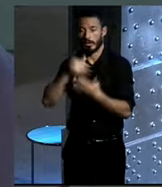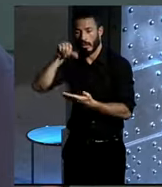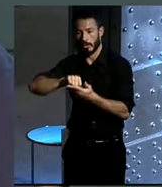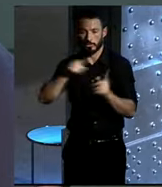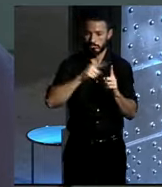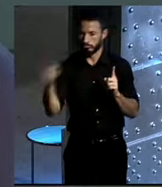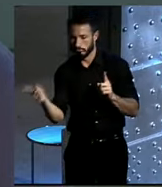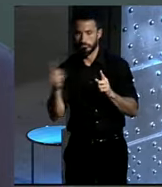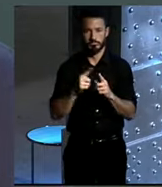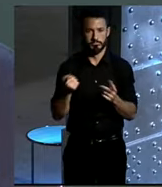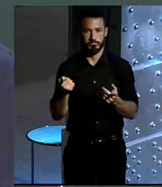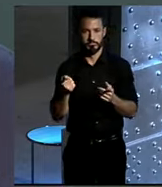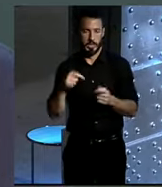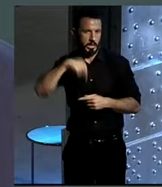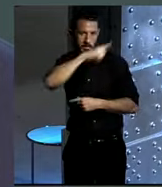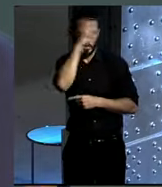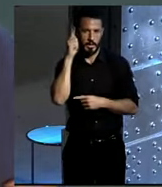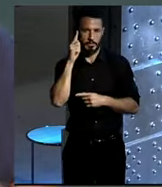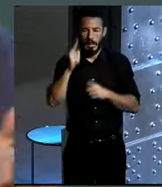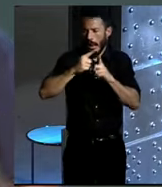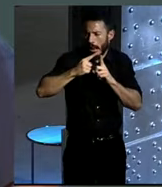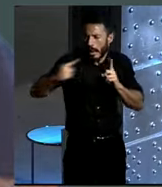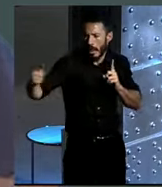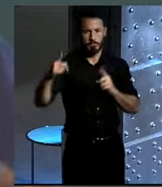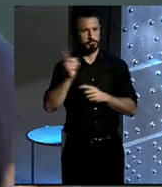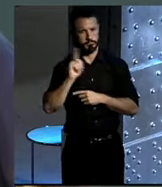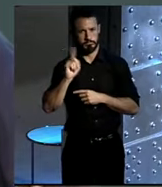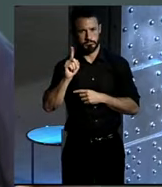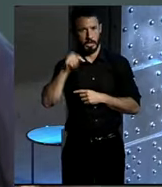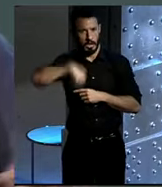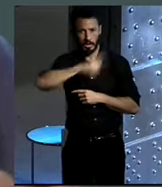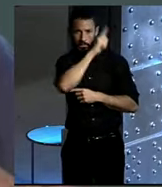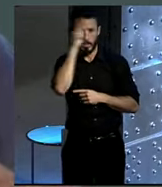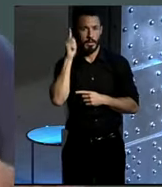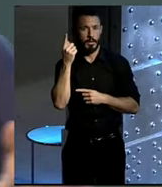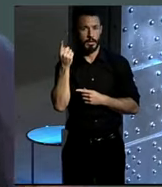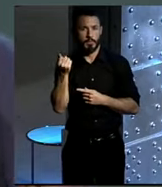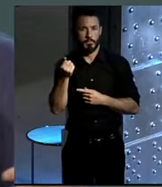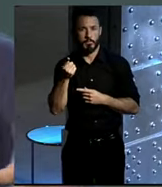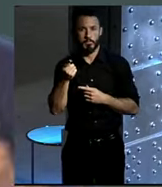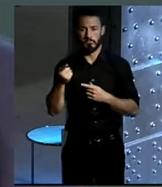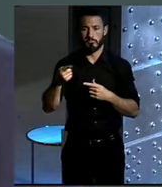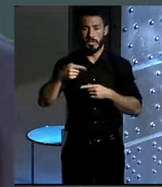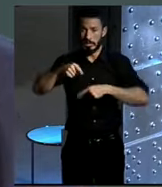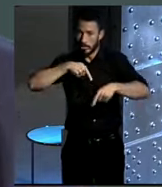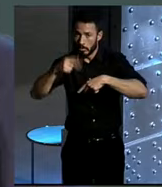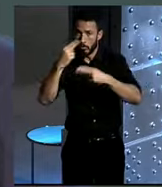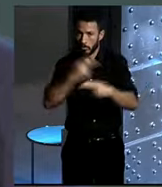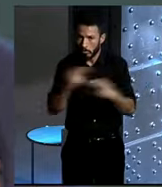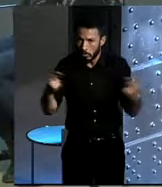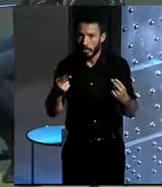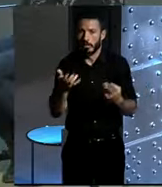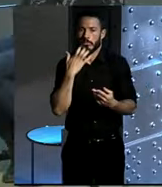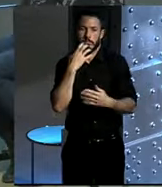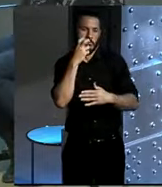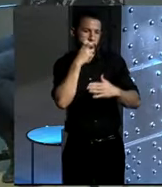aquí en Madrid. O sea, tampoco una cosa muy bestia, porque también es verdad que en Madrid hay una red de transporte público, el metro, etcétera,